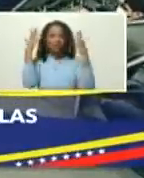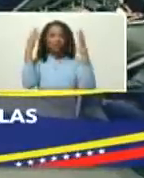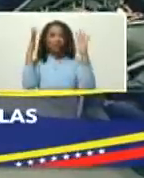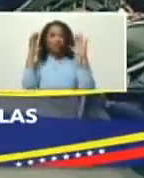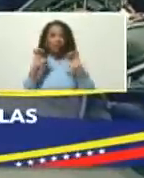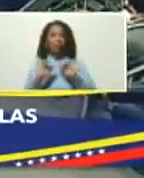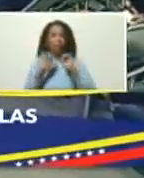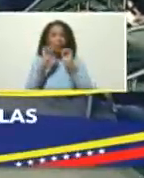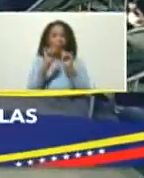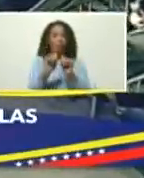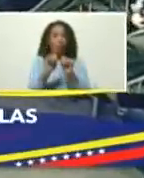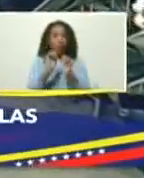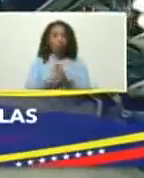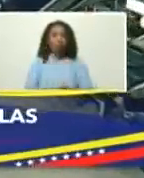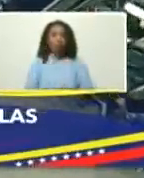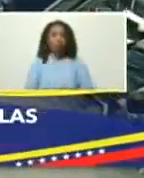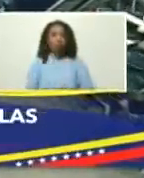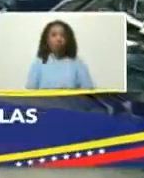empezandito